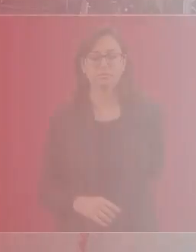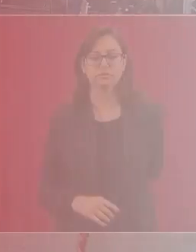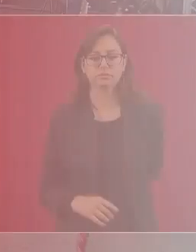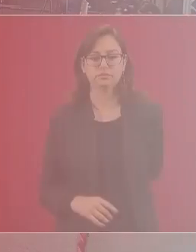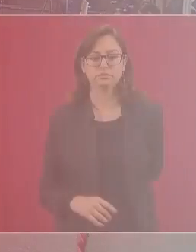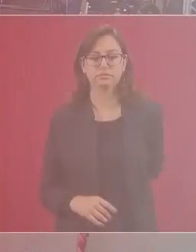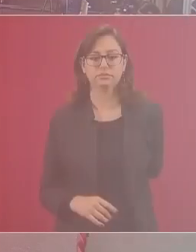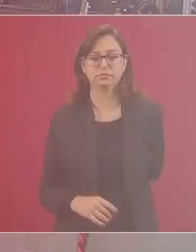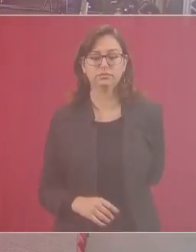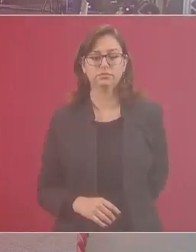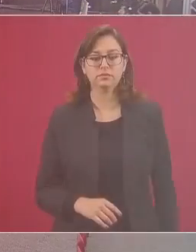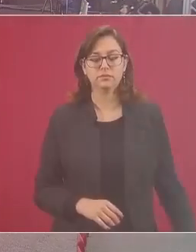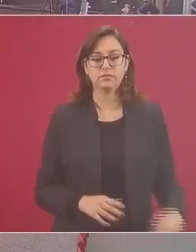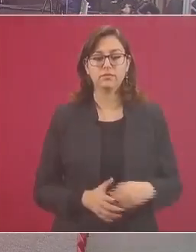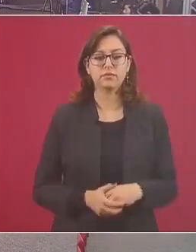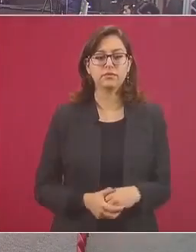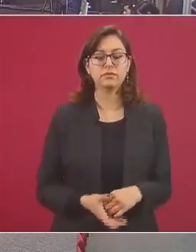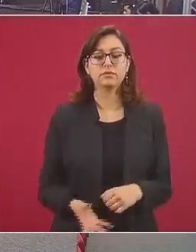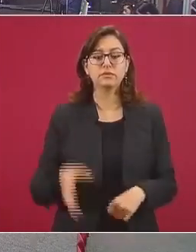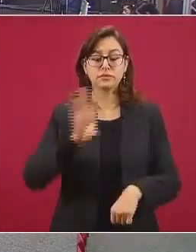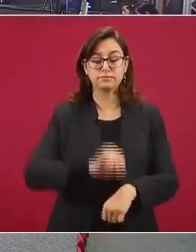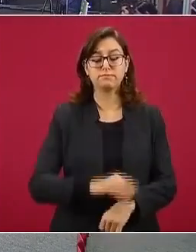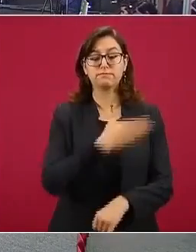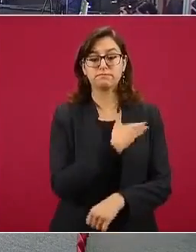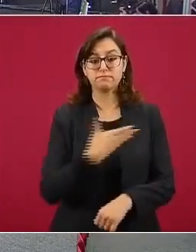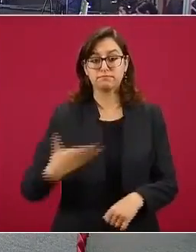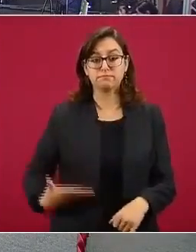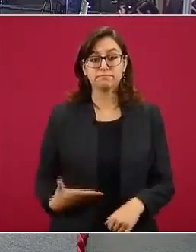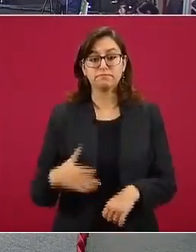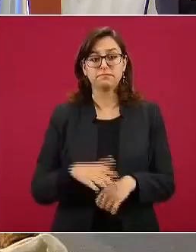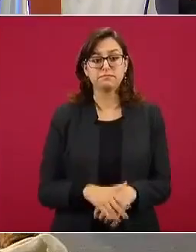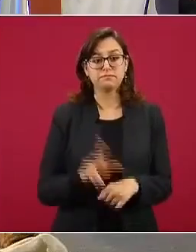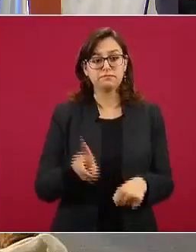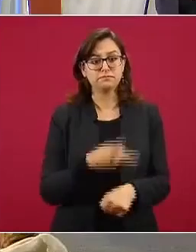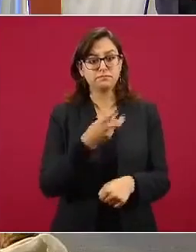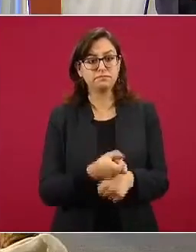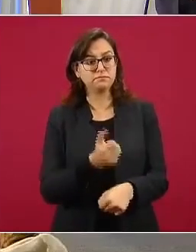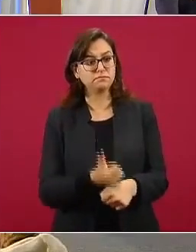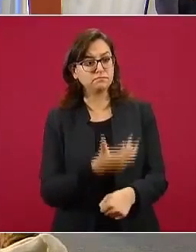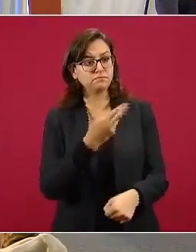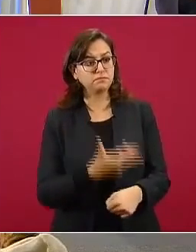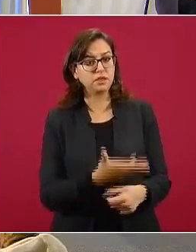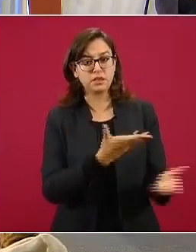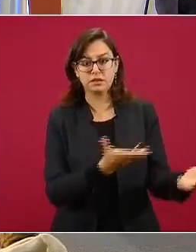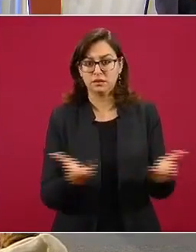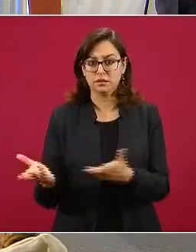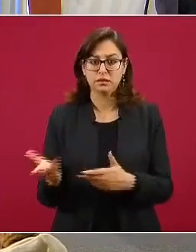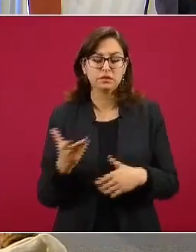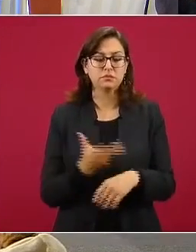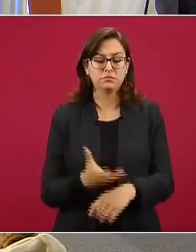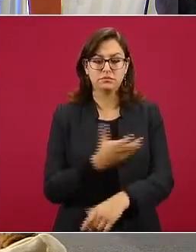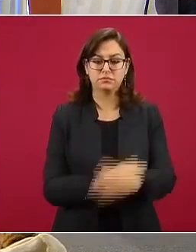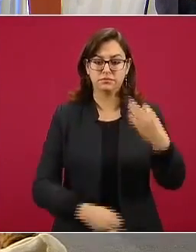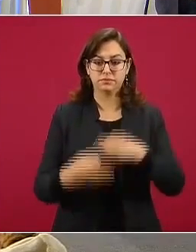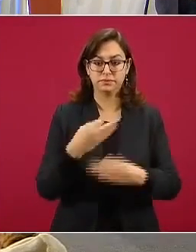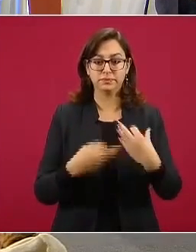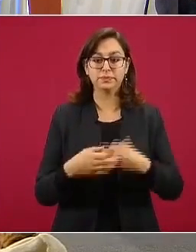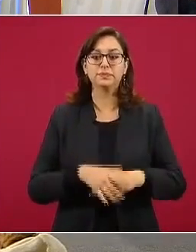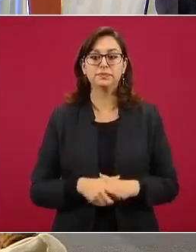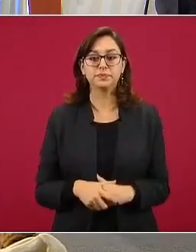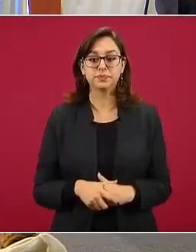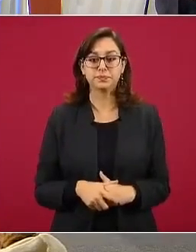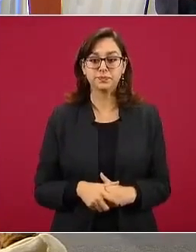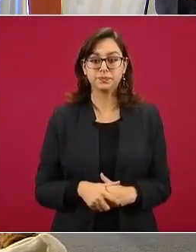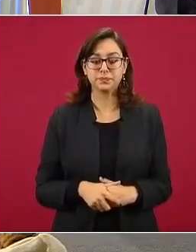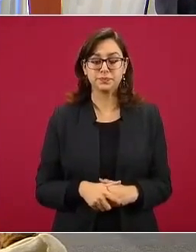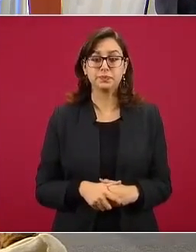Permiso, presidente, secretario, canciller, subsecretaria, compañeras y compañeros. Muy buenos días. Como ya comentaba mi